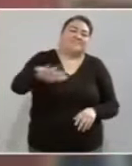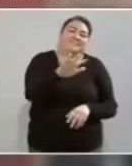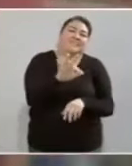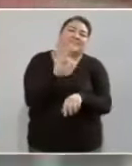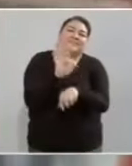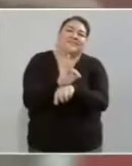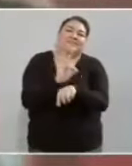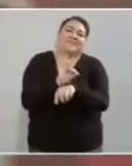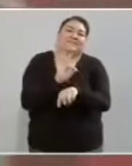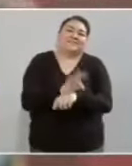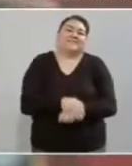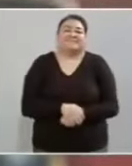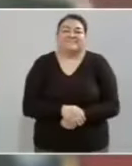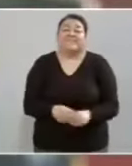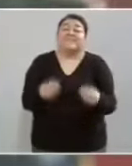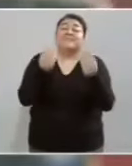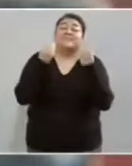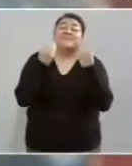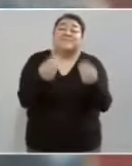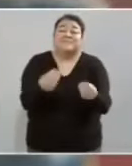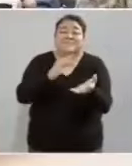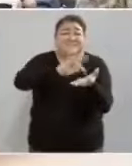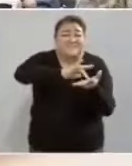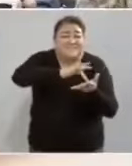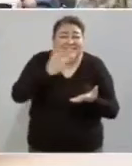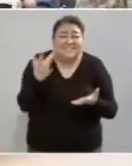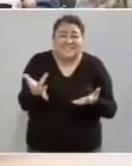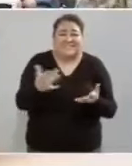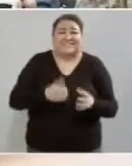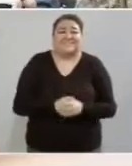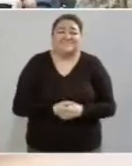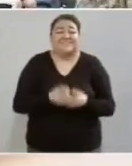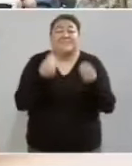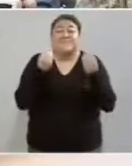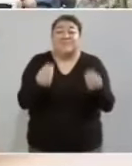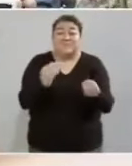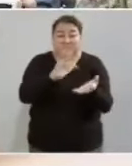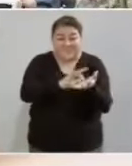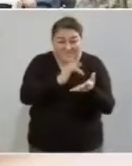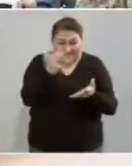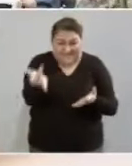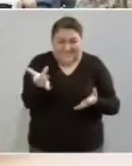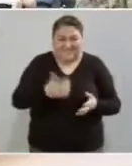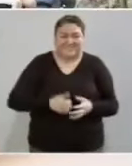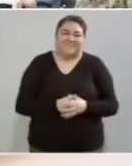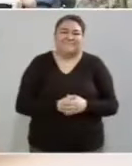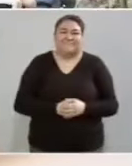pueblo. Muchísimas gracias. Muchas gracias. Muchas gracias.